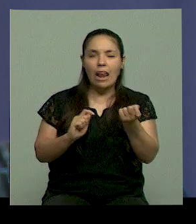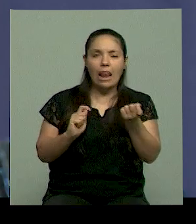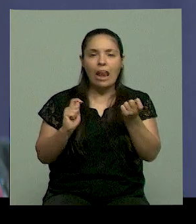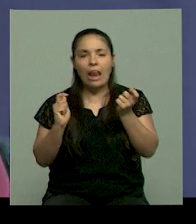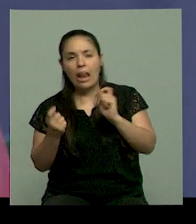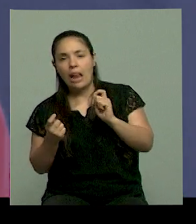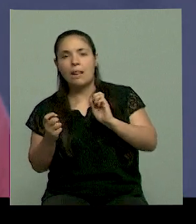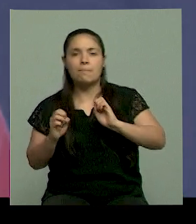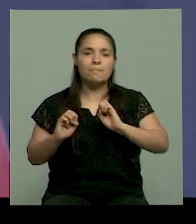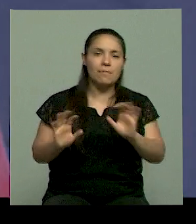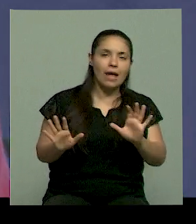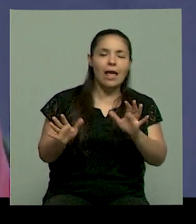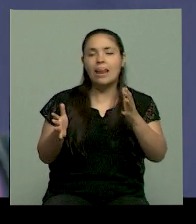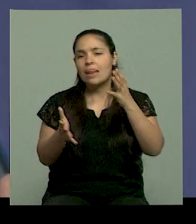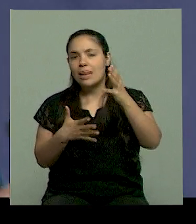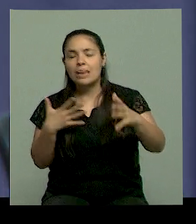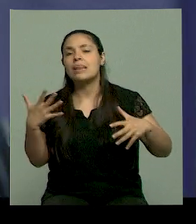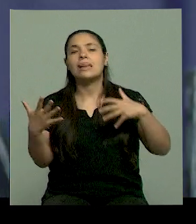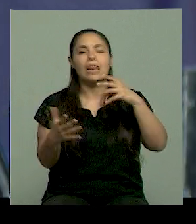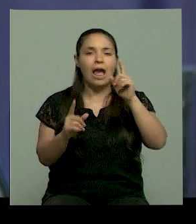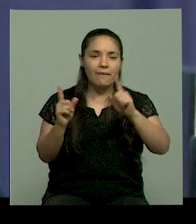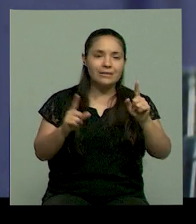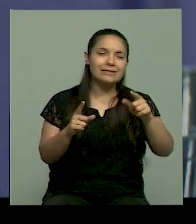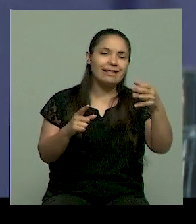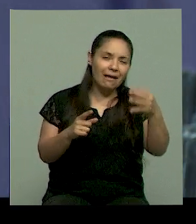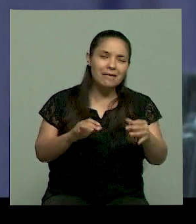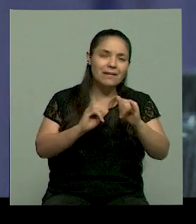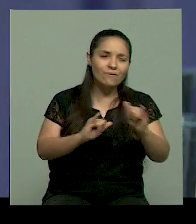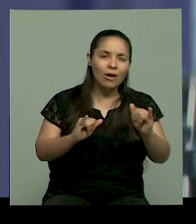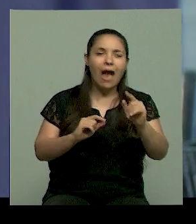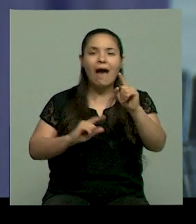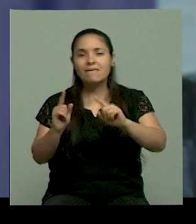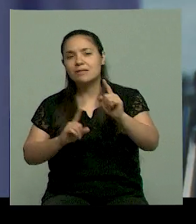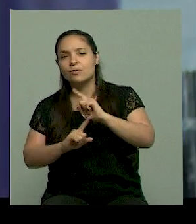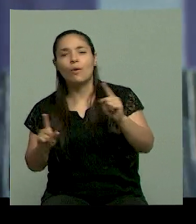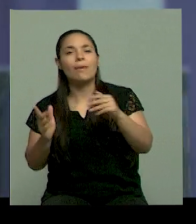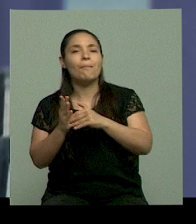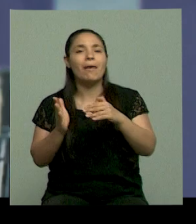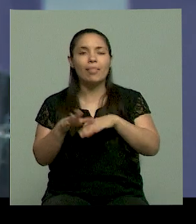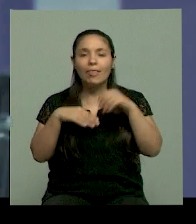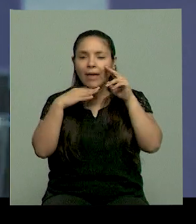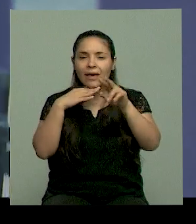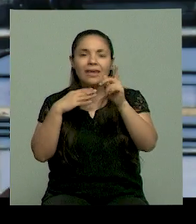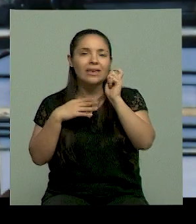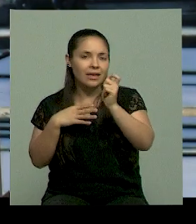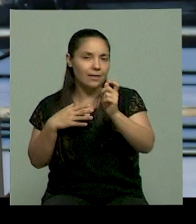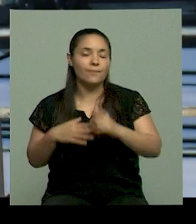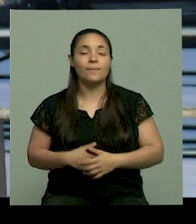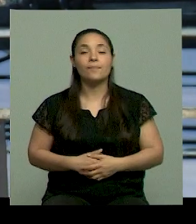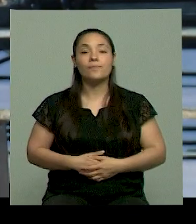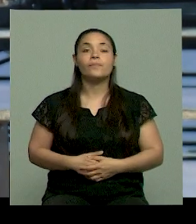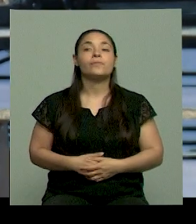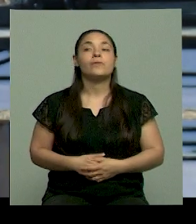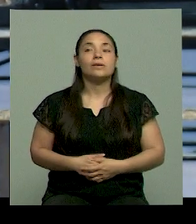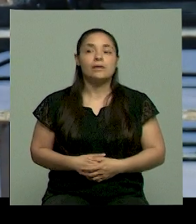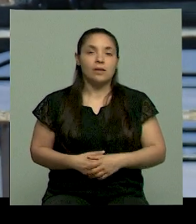ahí se malusa, entonces a veces sirve y a veces no, depende cuál es el público o cómo lo toma el público. Pero, por ejemplo, en las